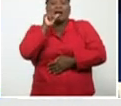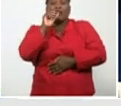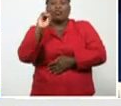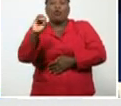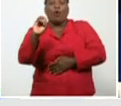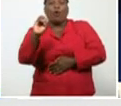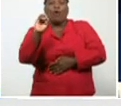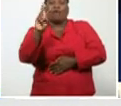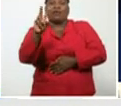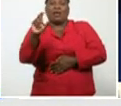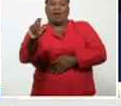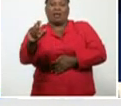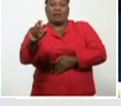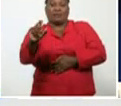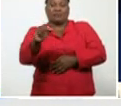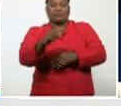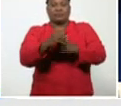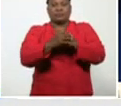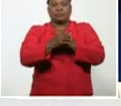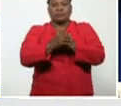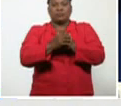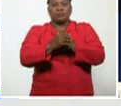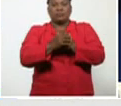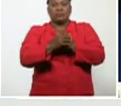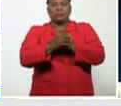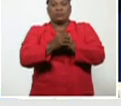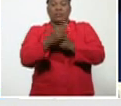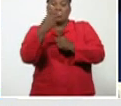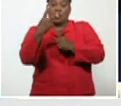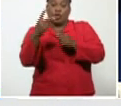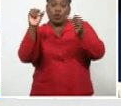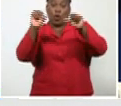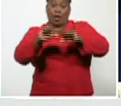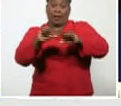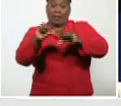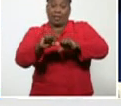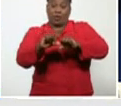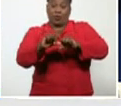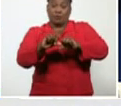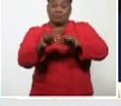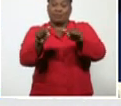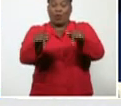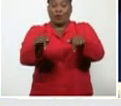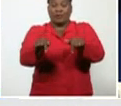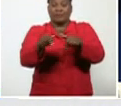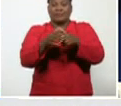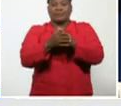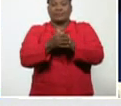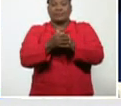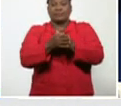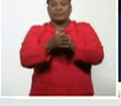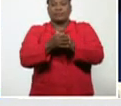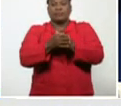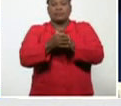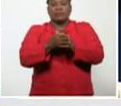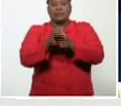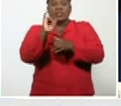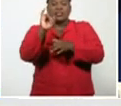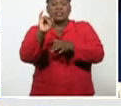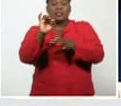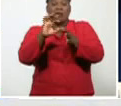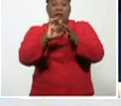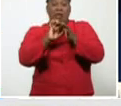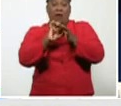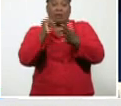provincia, a la cual pertenece, son los dos críticos, que tenemos, al día de hoy, hay seis graves, confirmados,